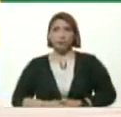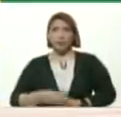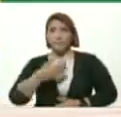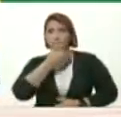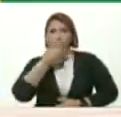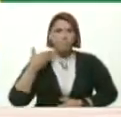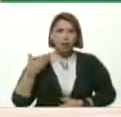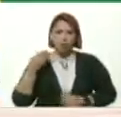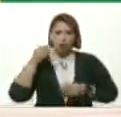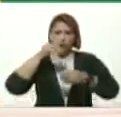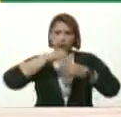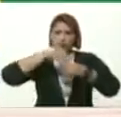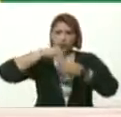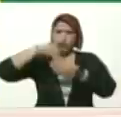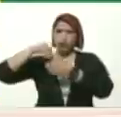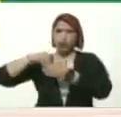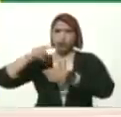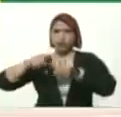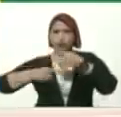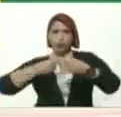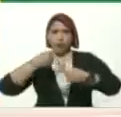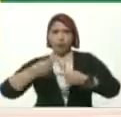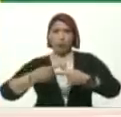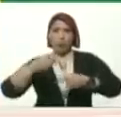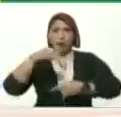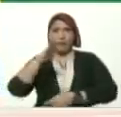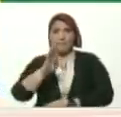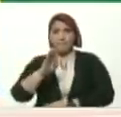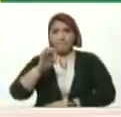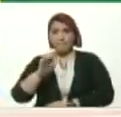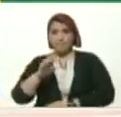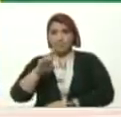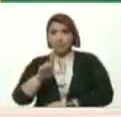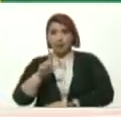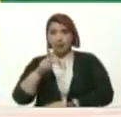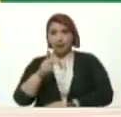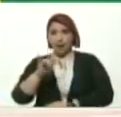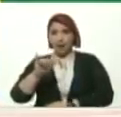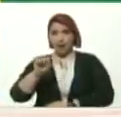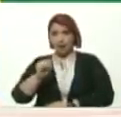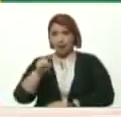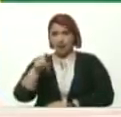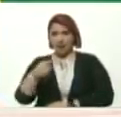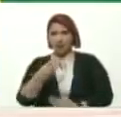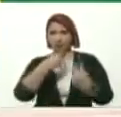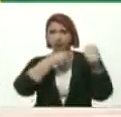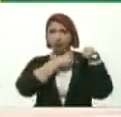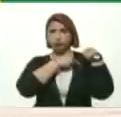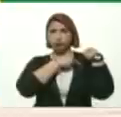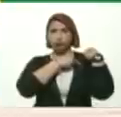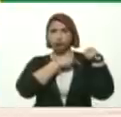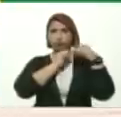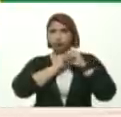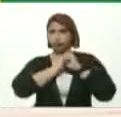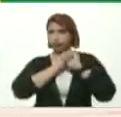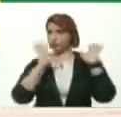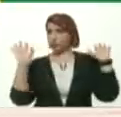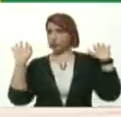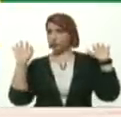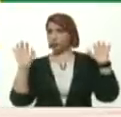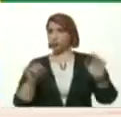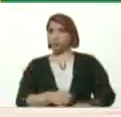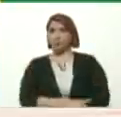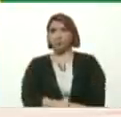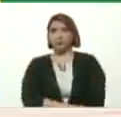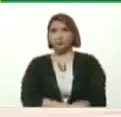mejor Después Belkis Bigot Ella es la rectora Claro La